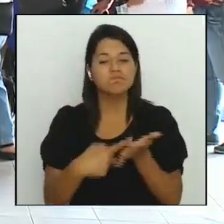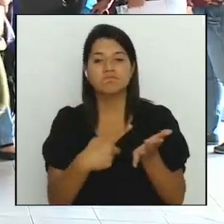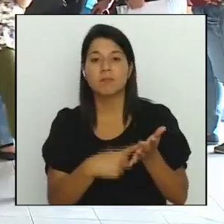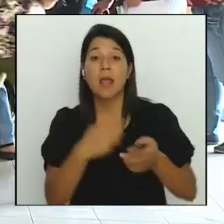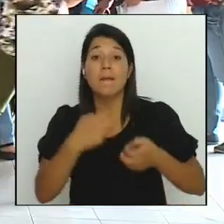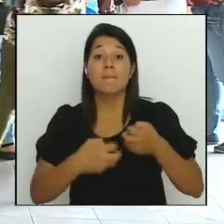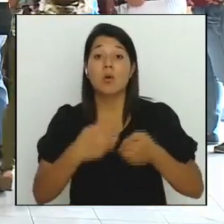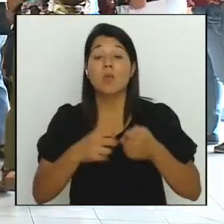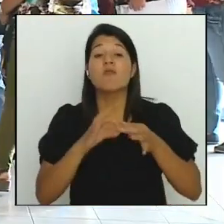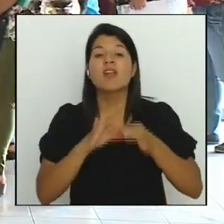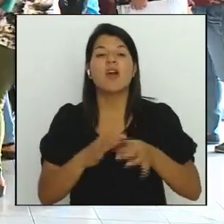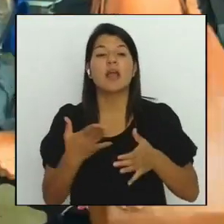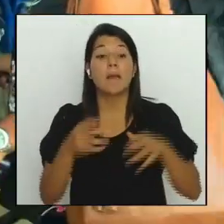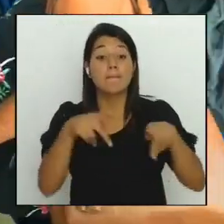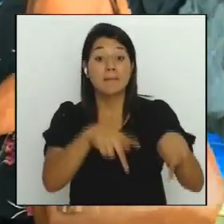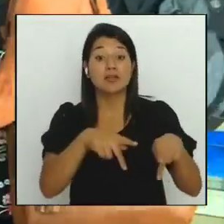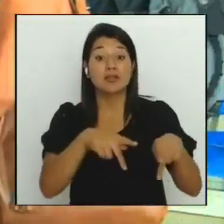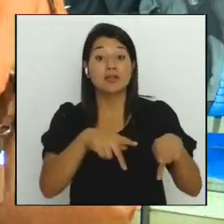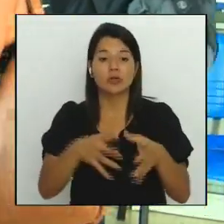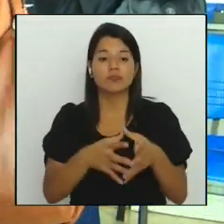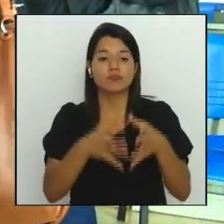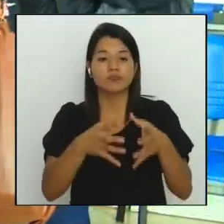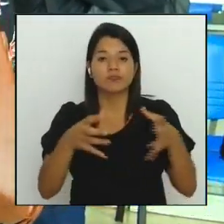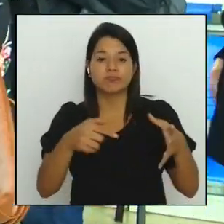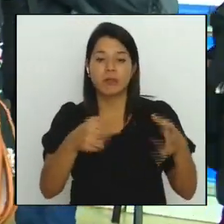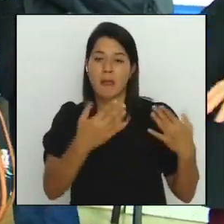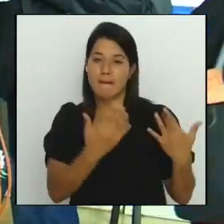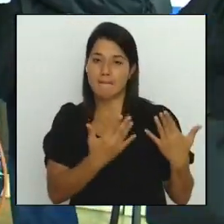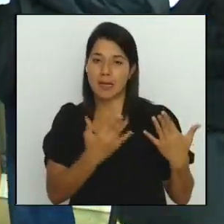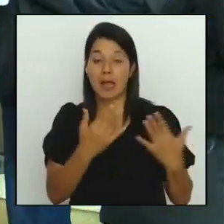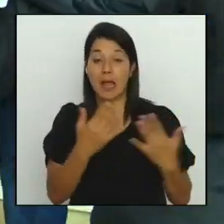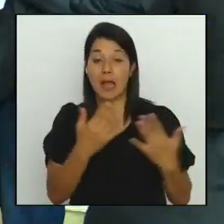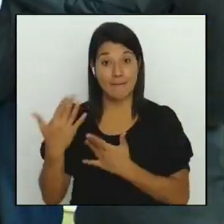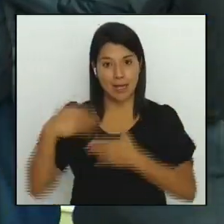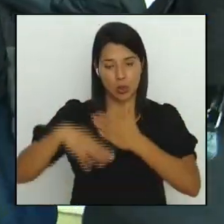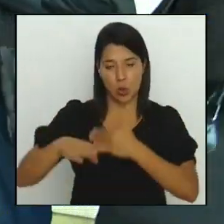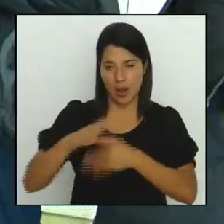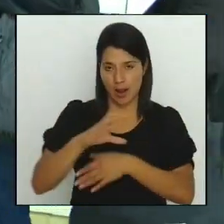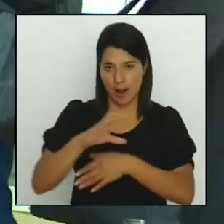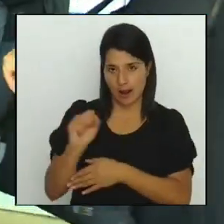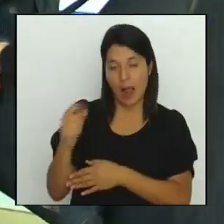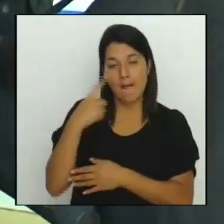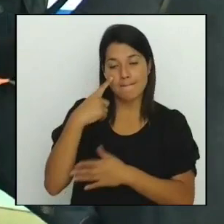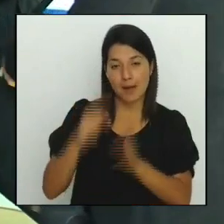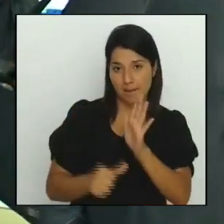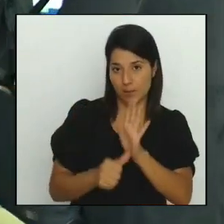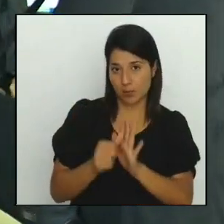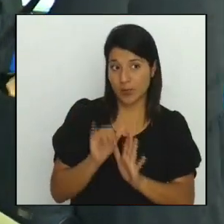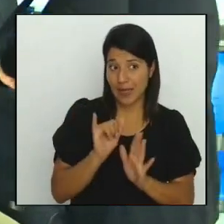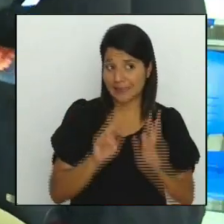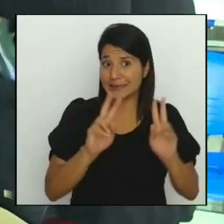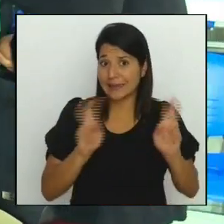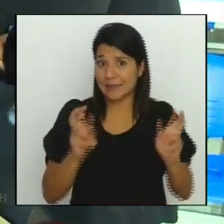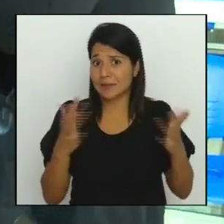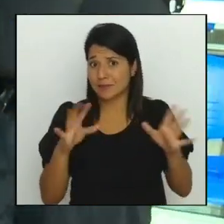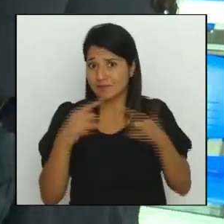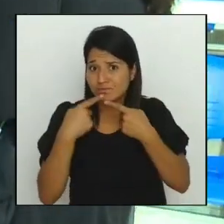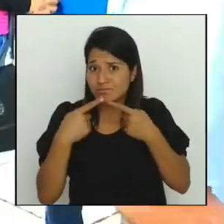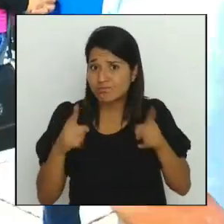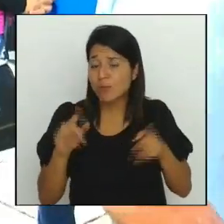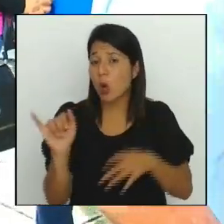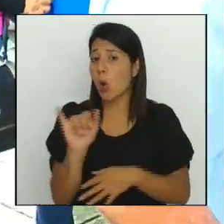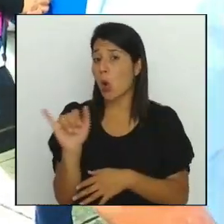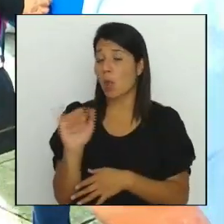institución este tema fue declarado de emergencia institucional ya desde hace meses el sindicato nacional de